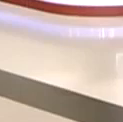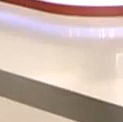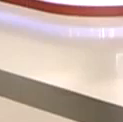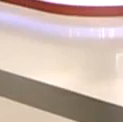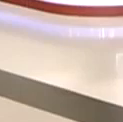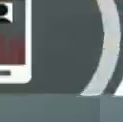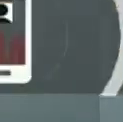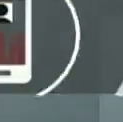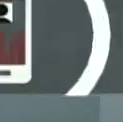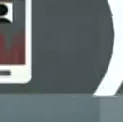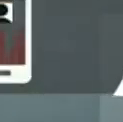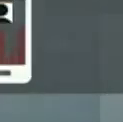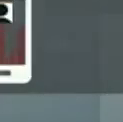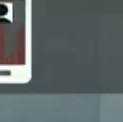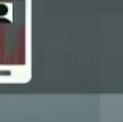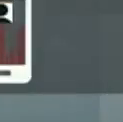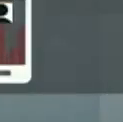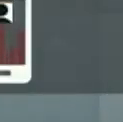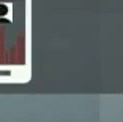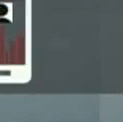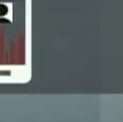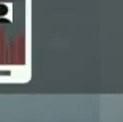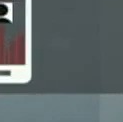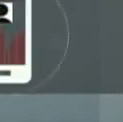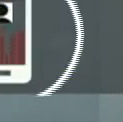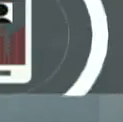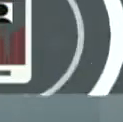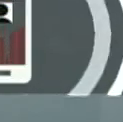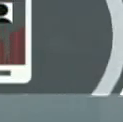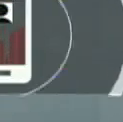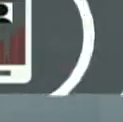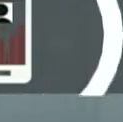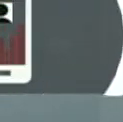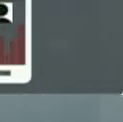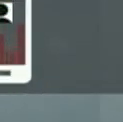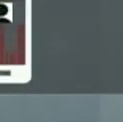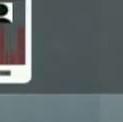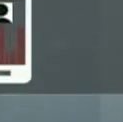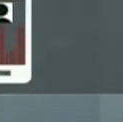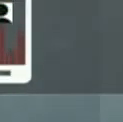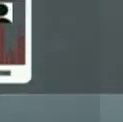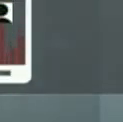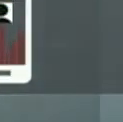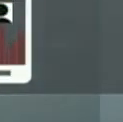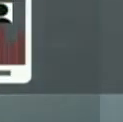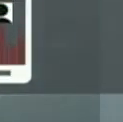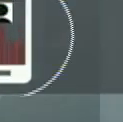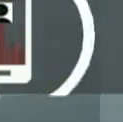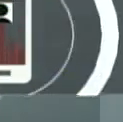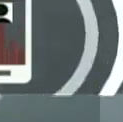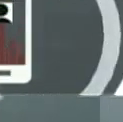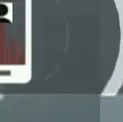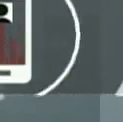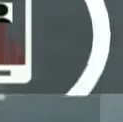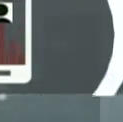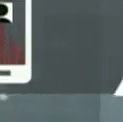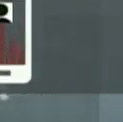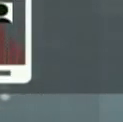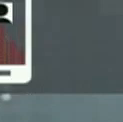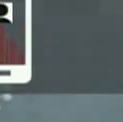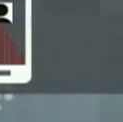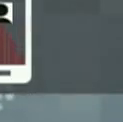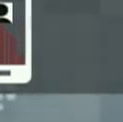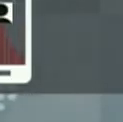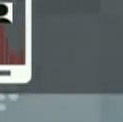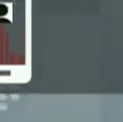Sí, sí, sí. Aquí está prevaleciendo el sentimiento humano, la solidariedad, el compañerismo, la